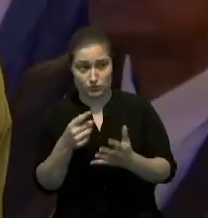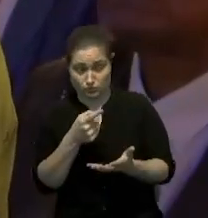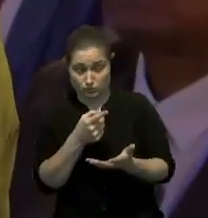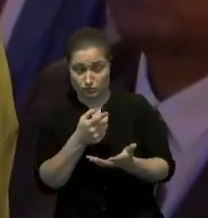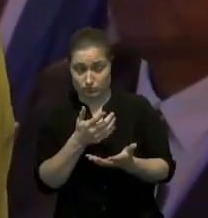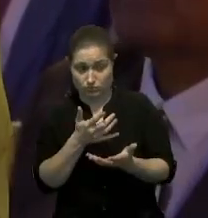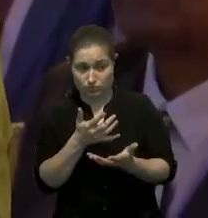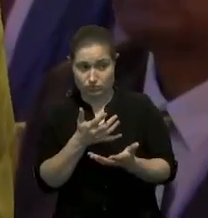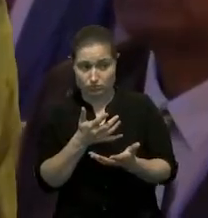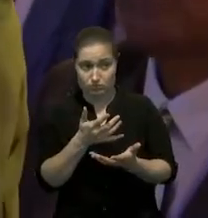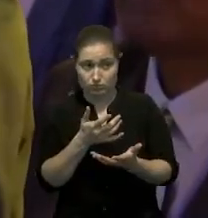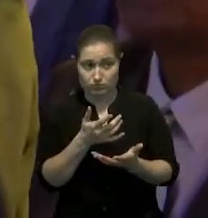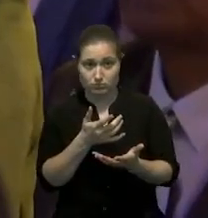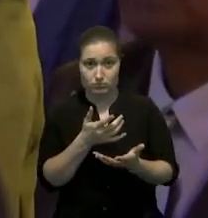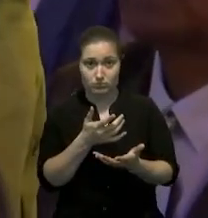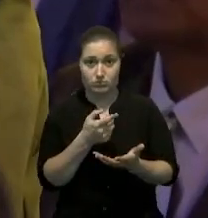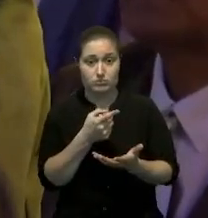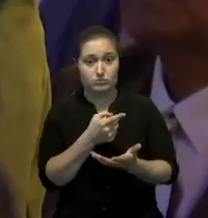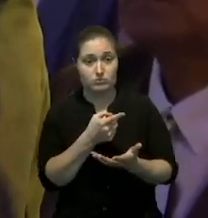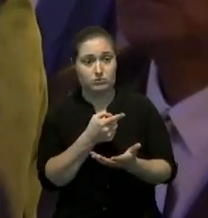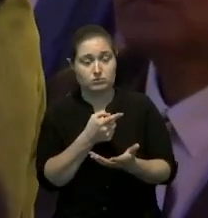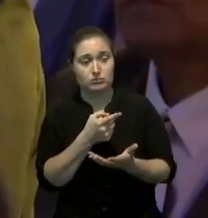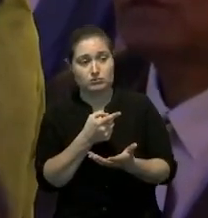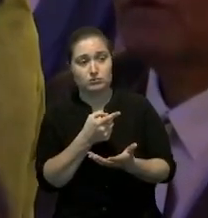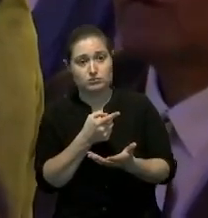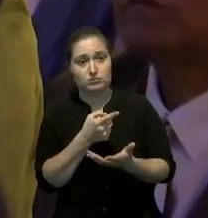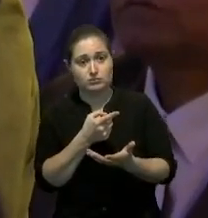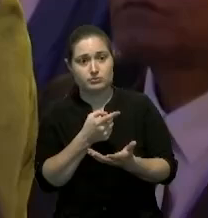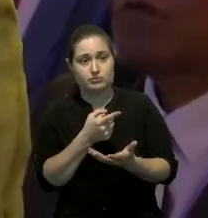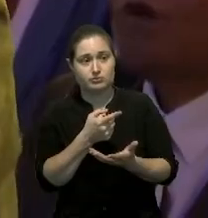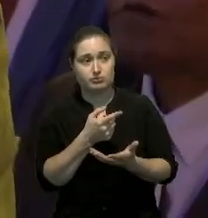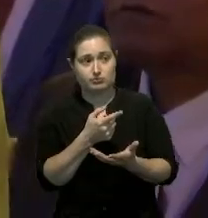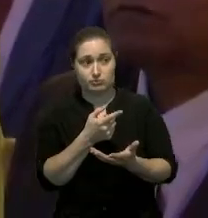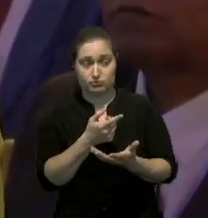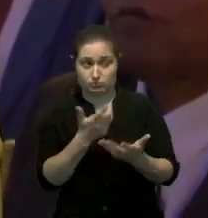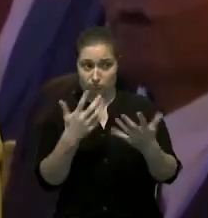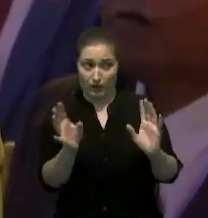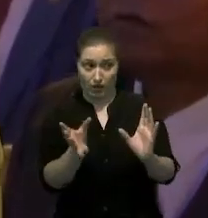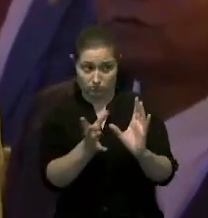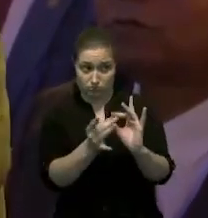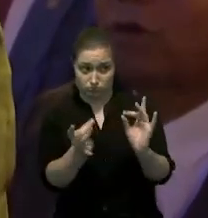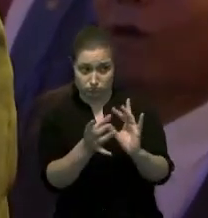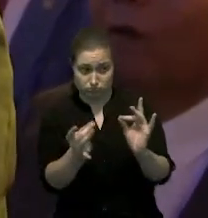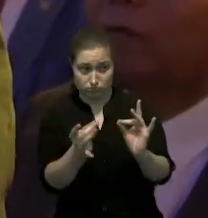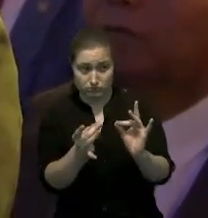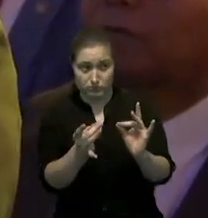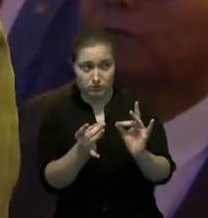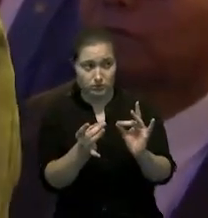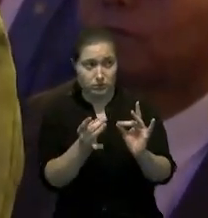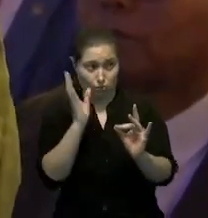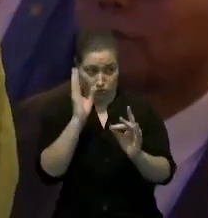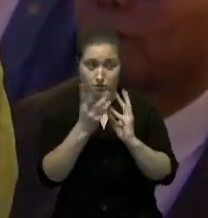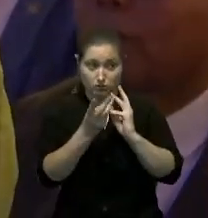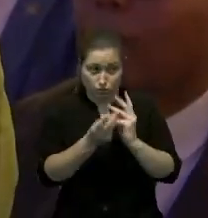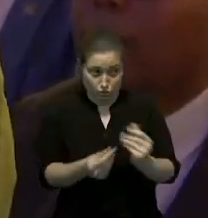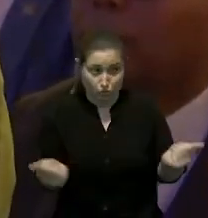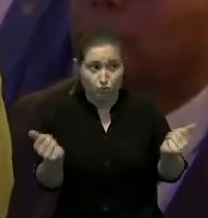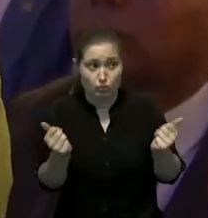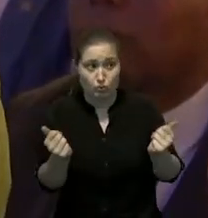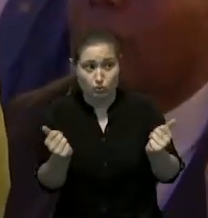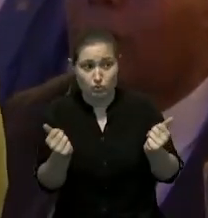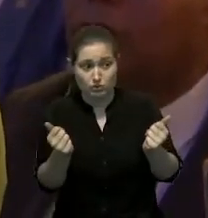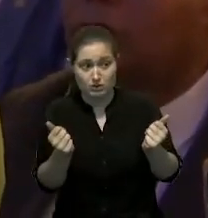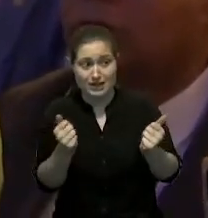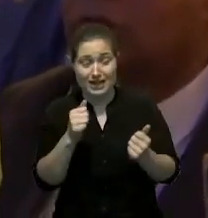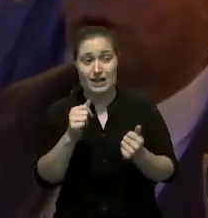los diferentes hábitos han dicho que le garantiza que eso se llegará a una solución antes de que